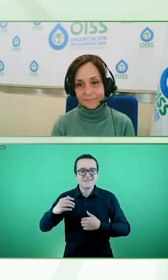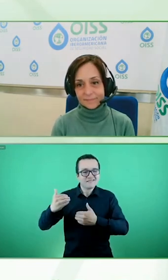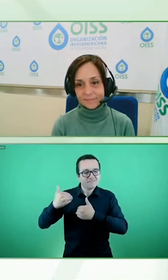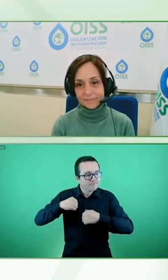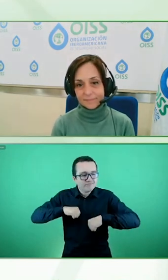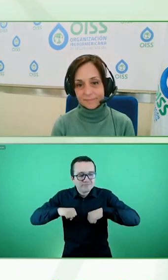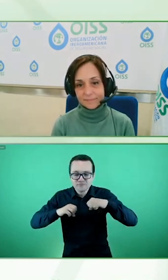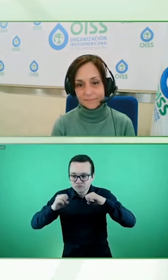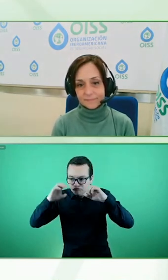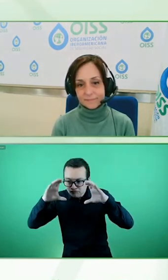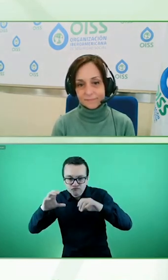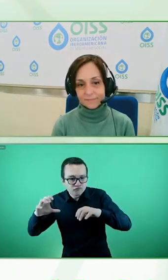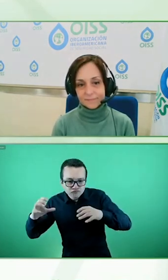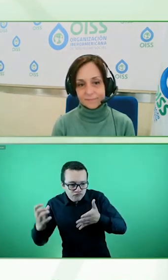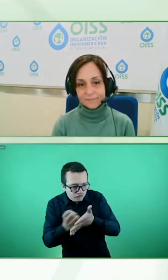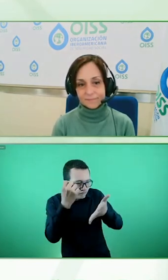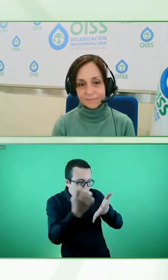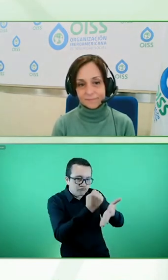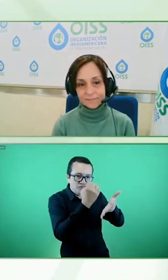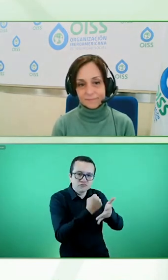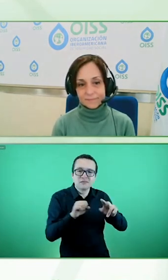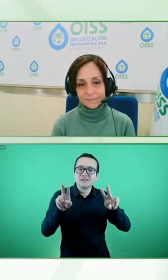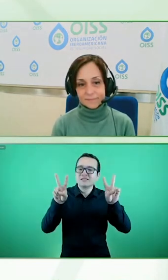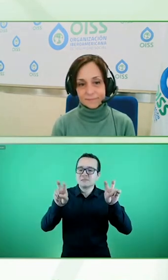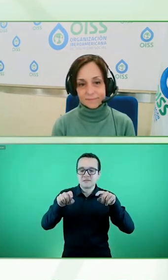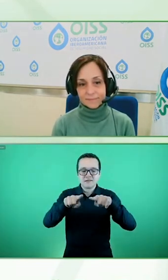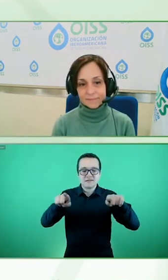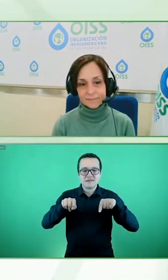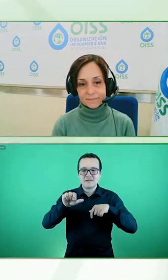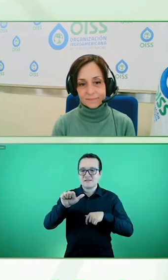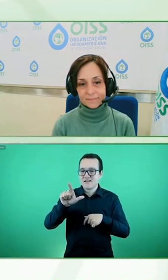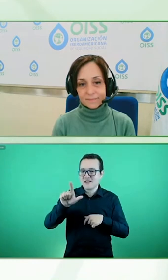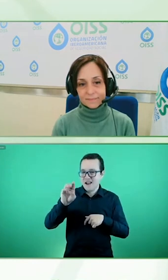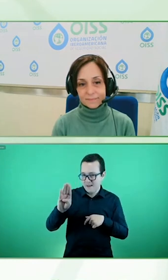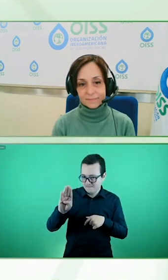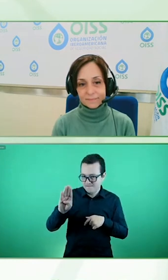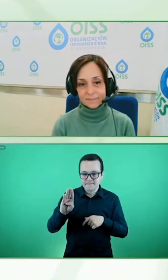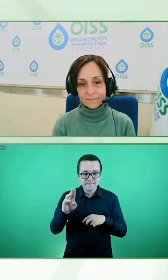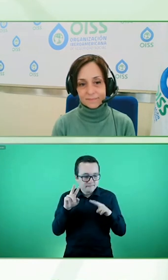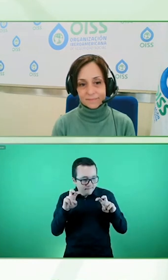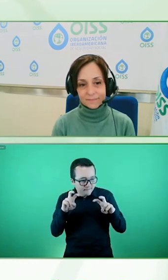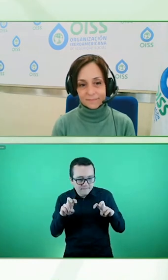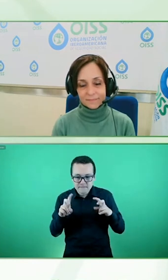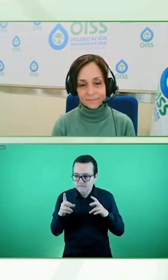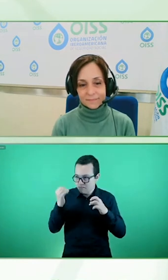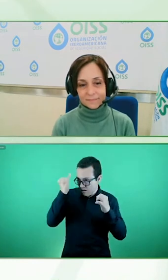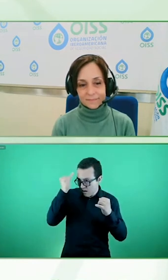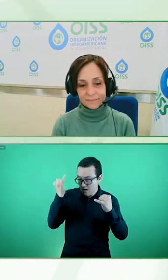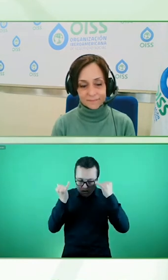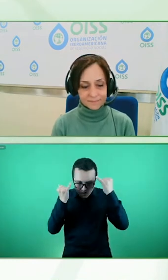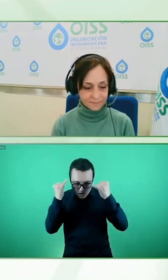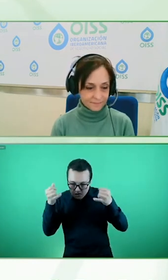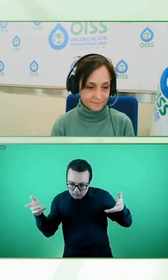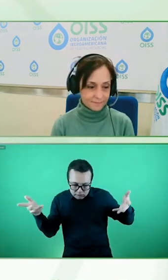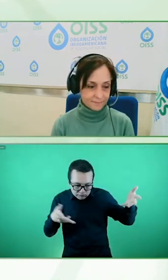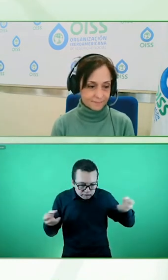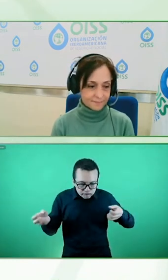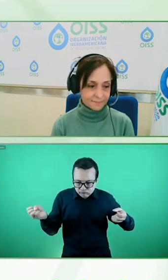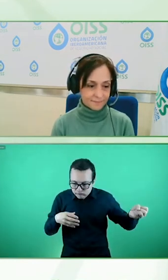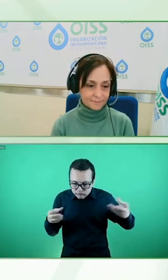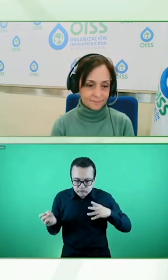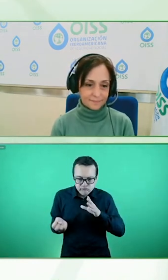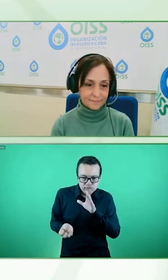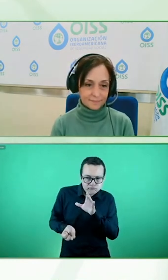lidera el trabajo del laboratorio en la identificación y co-creación de innovaciones y emprendimientos de alto impacto que